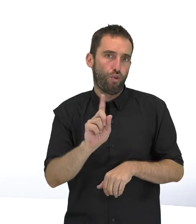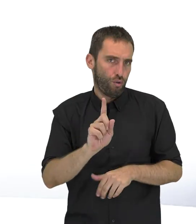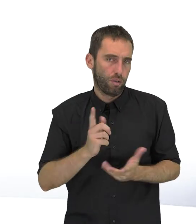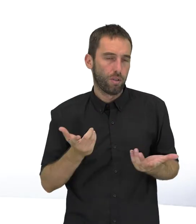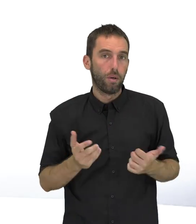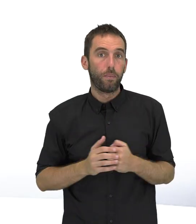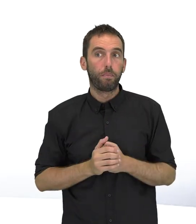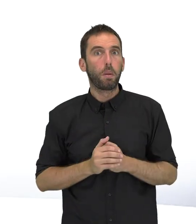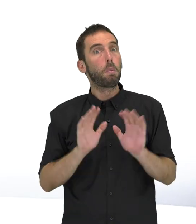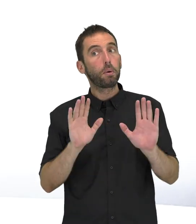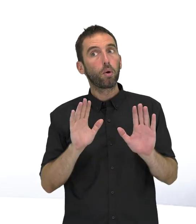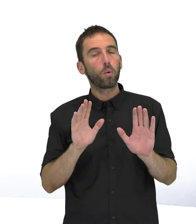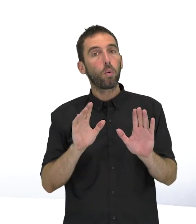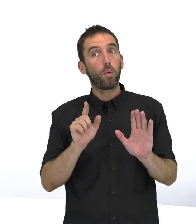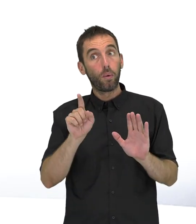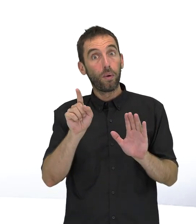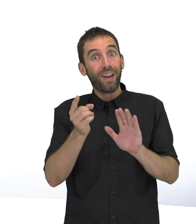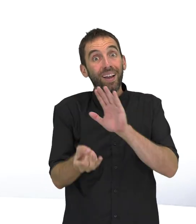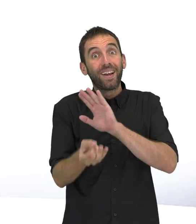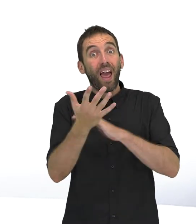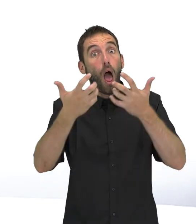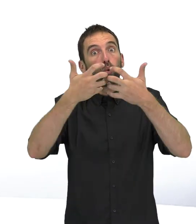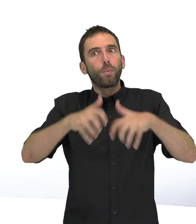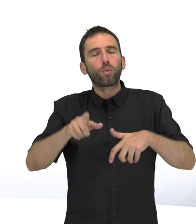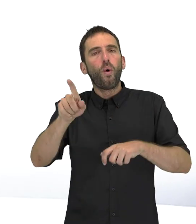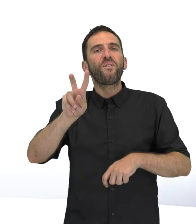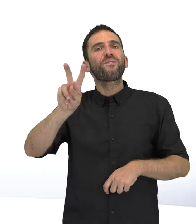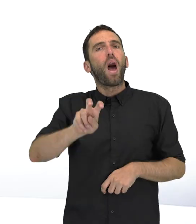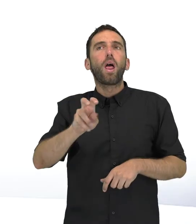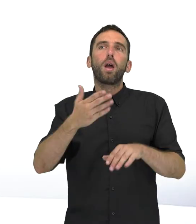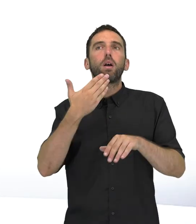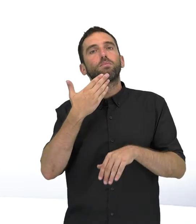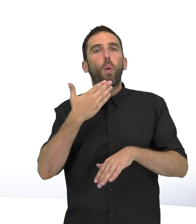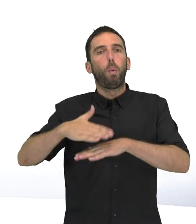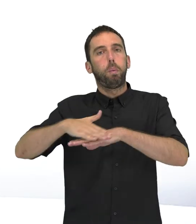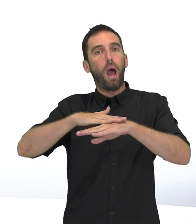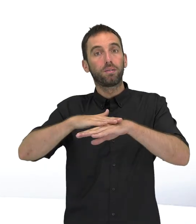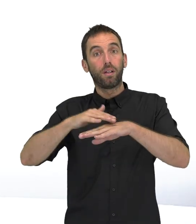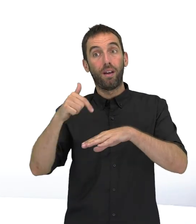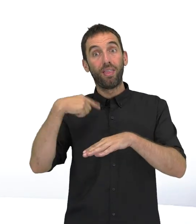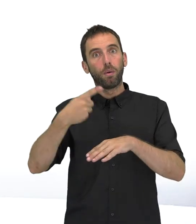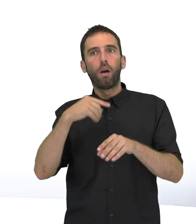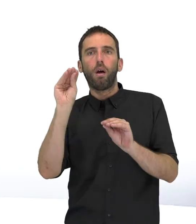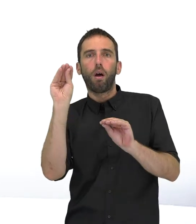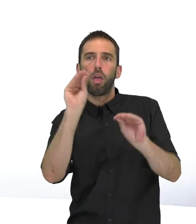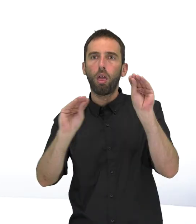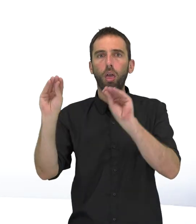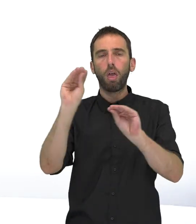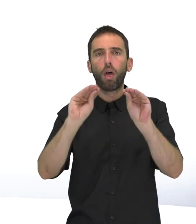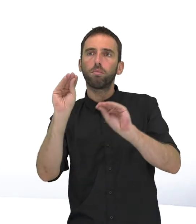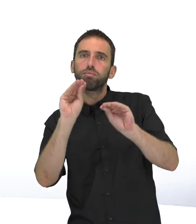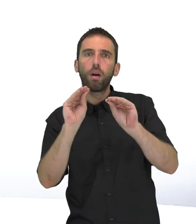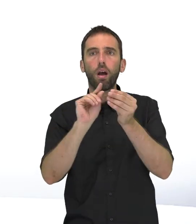anteriormente. Pero, ¿podemos utilizarlos como base? Los editamos y los mejoramos de una forma